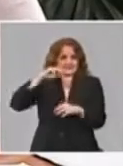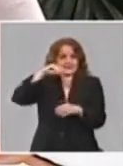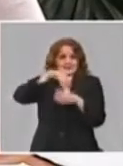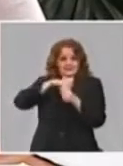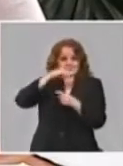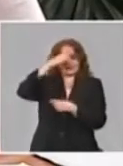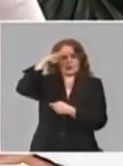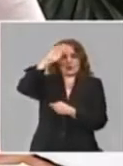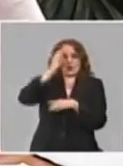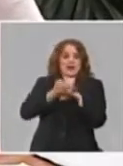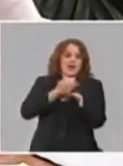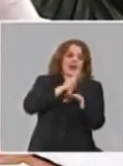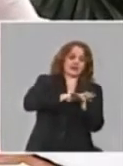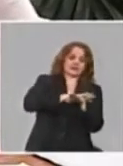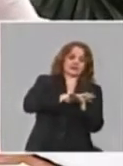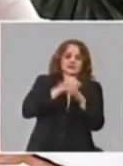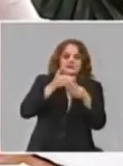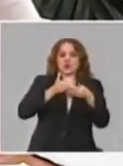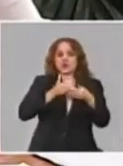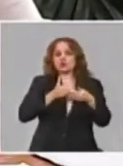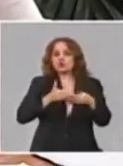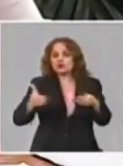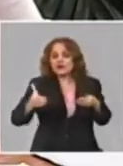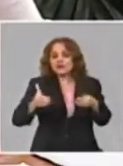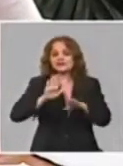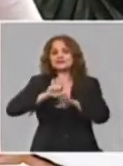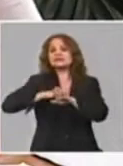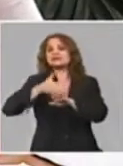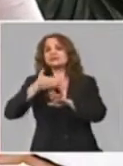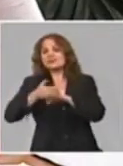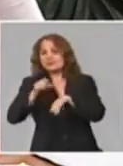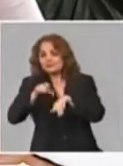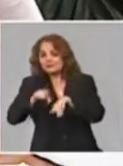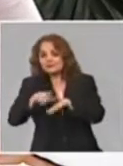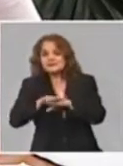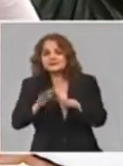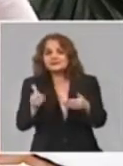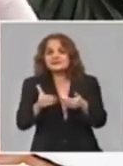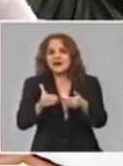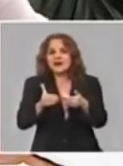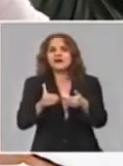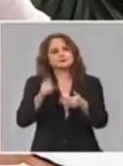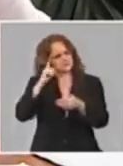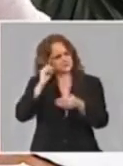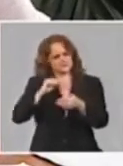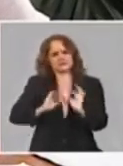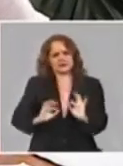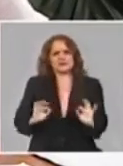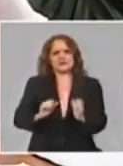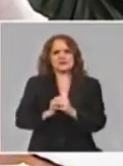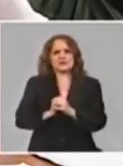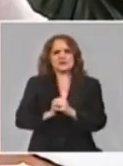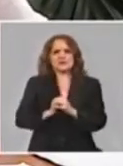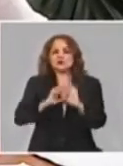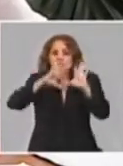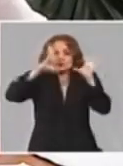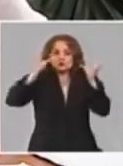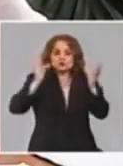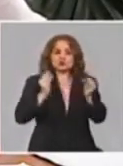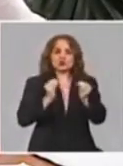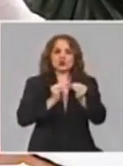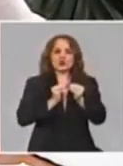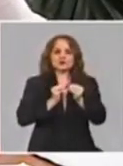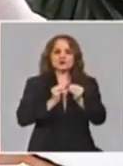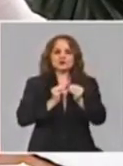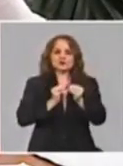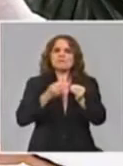antes, el durante, y ahora en especial también, en alguna manera, el después, ha tenido, tiene y